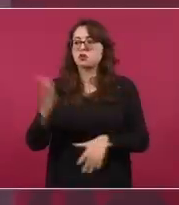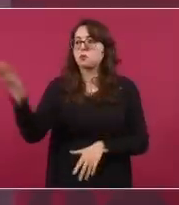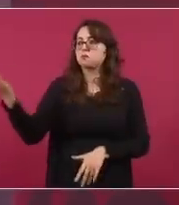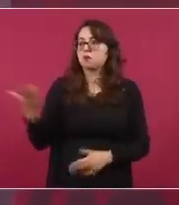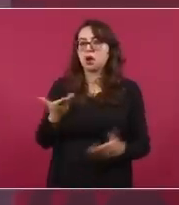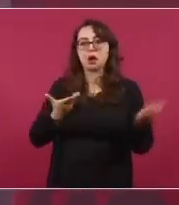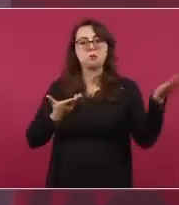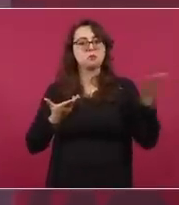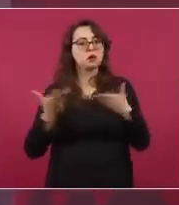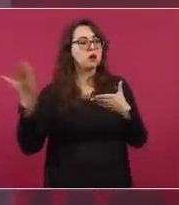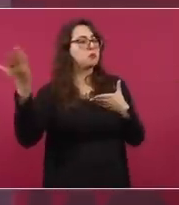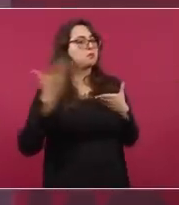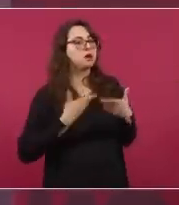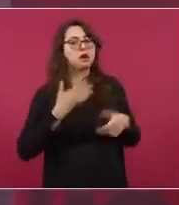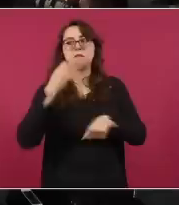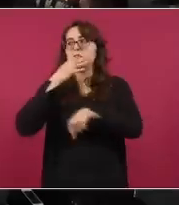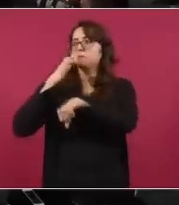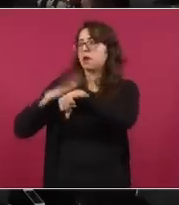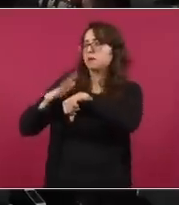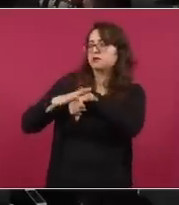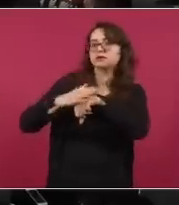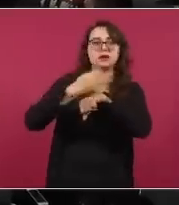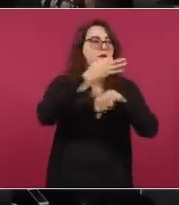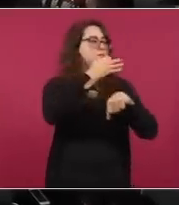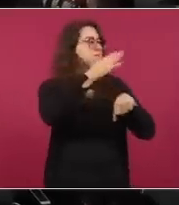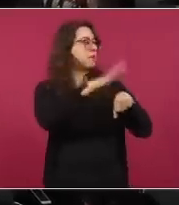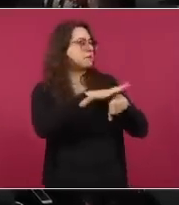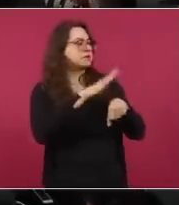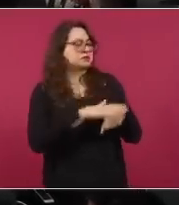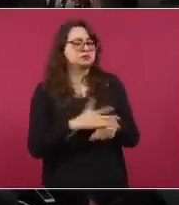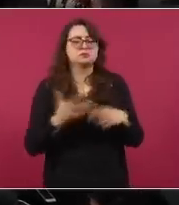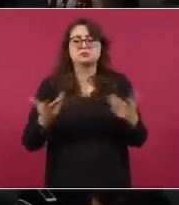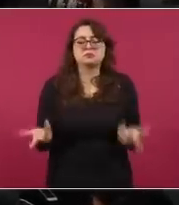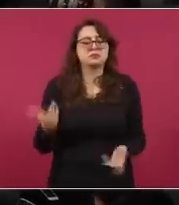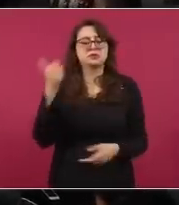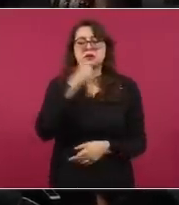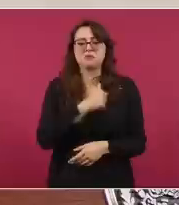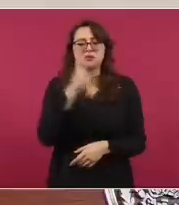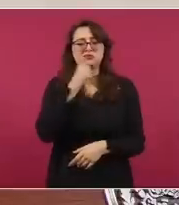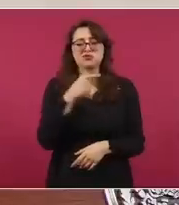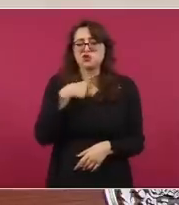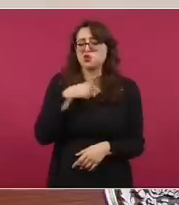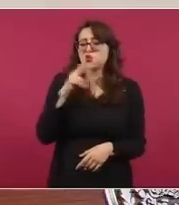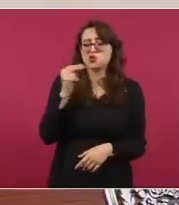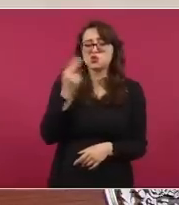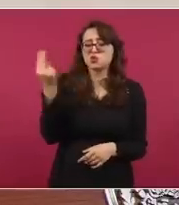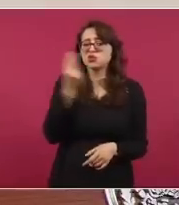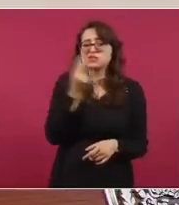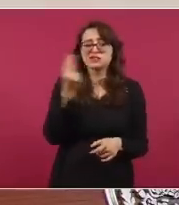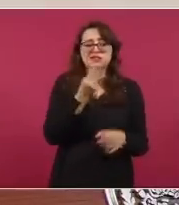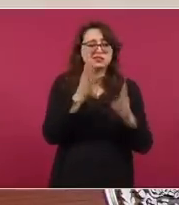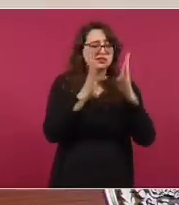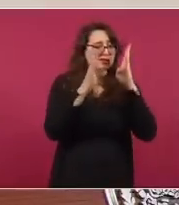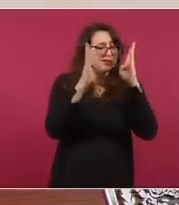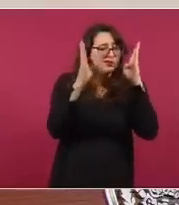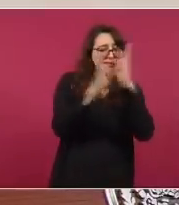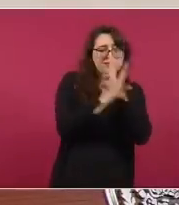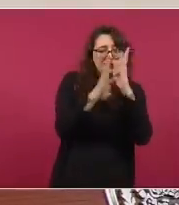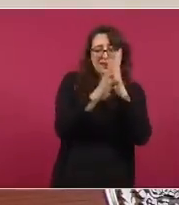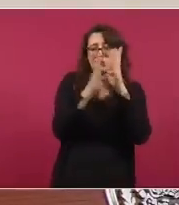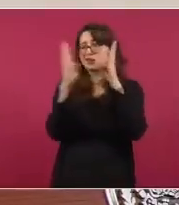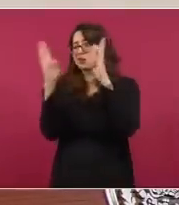espionaje si tenemos inteligencia?